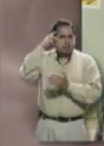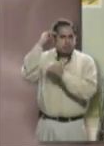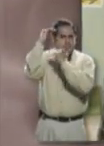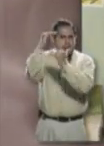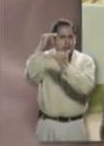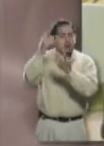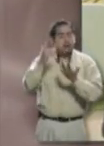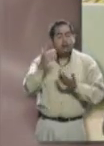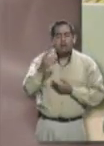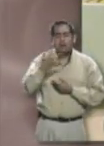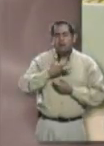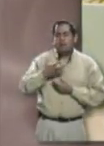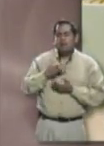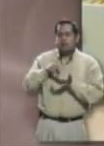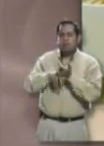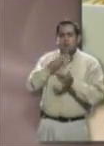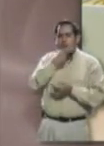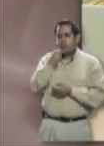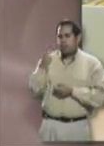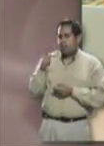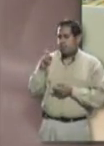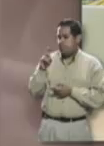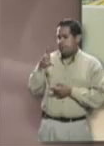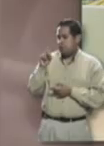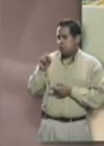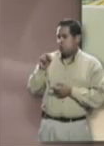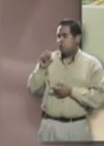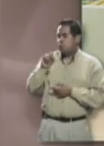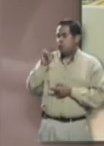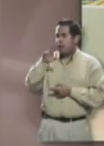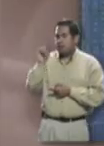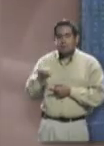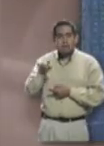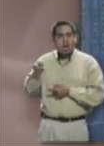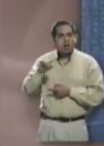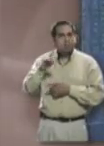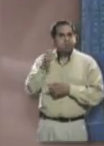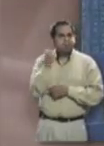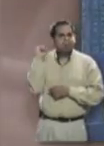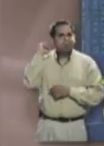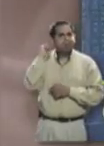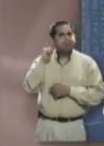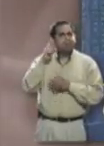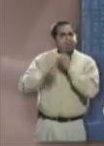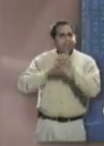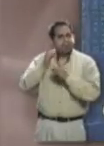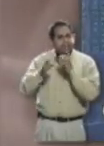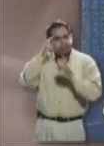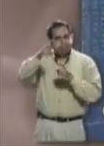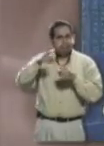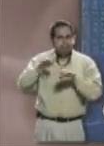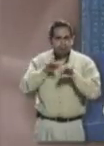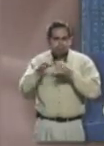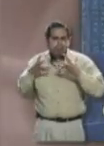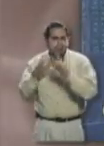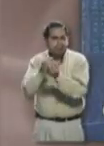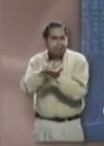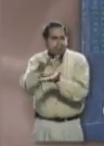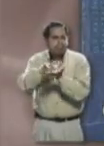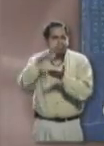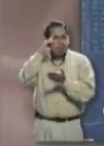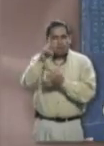discapacidad intelectual. Está con nosotros Pedro Rodríguez Suárez y él es uno de los destacados atletas que participa en el movimiento